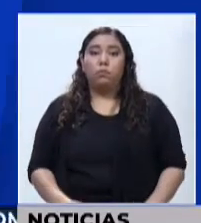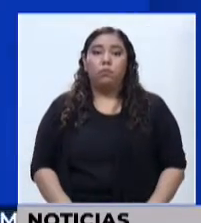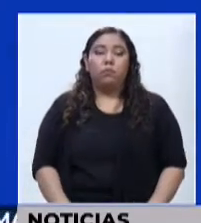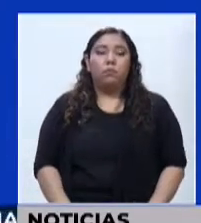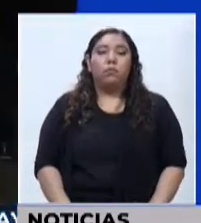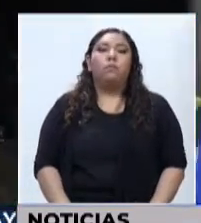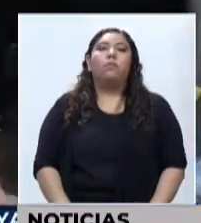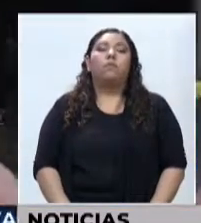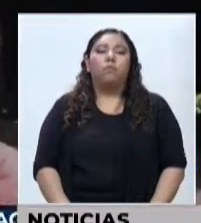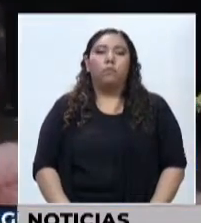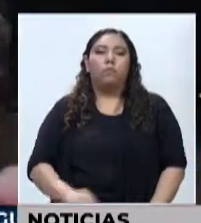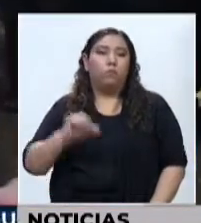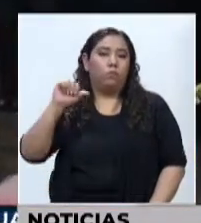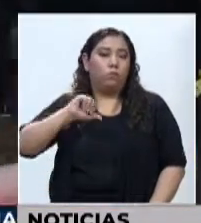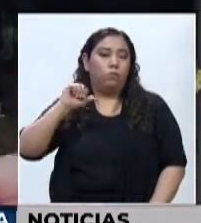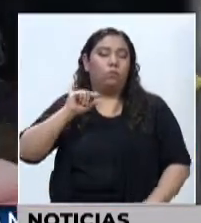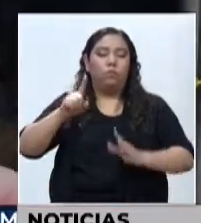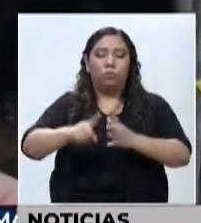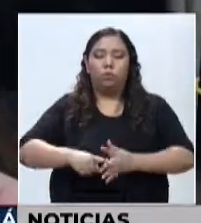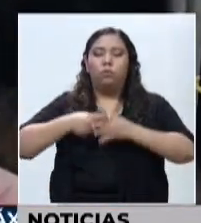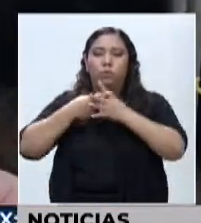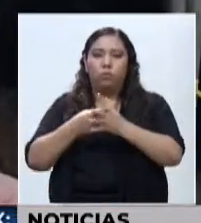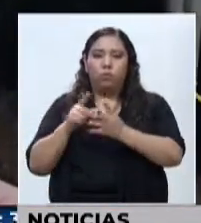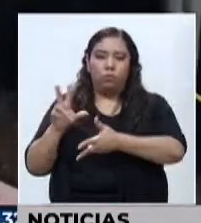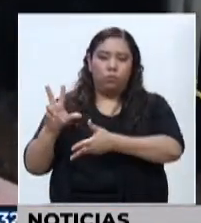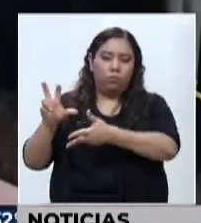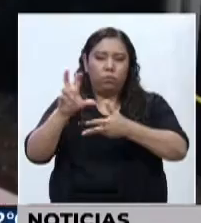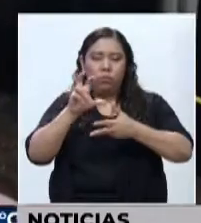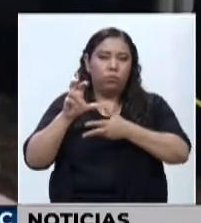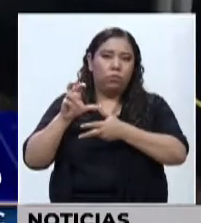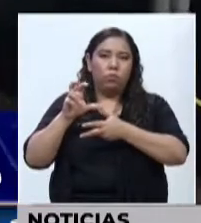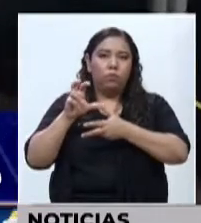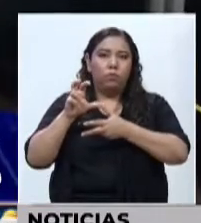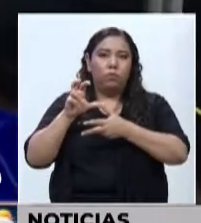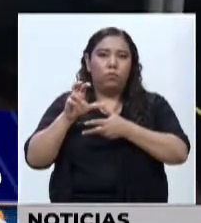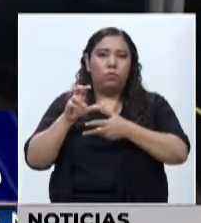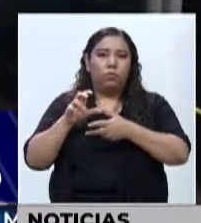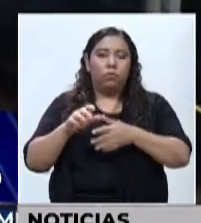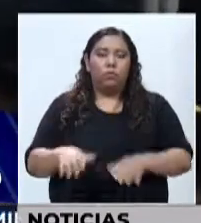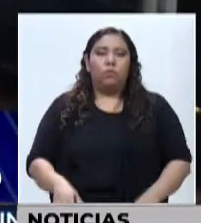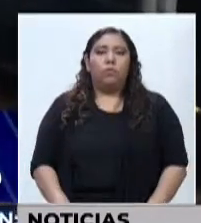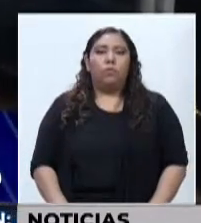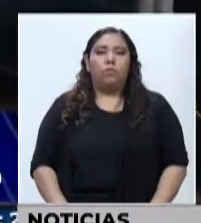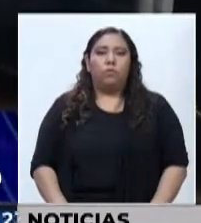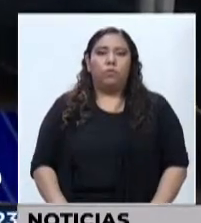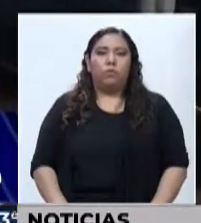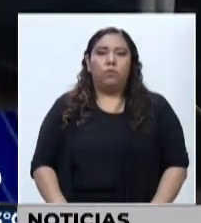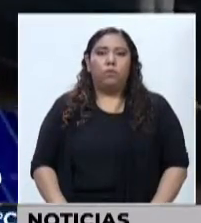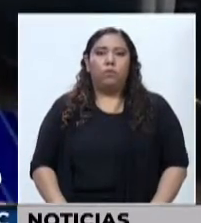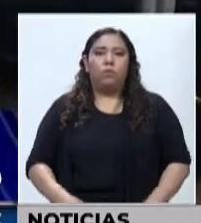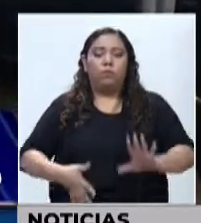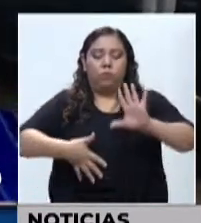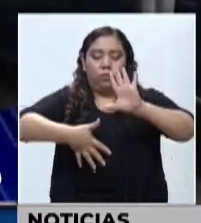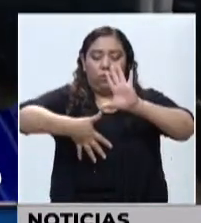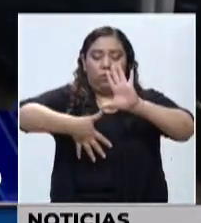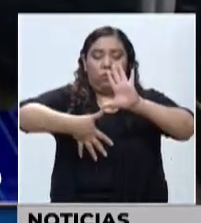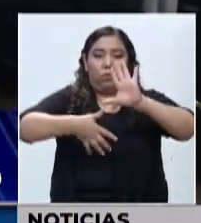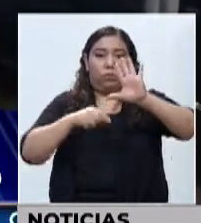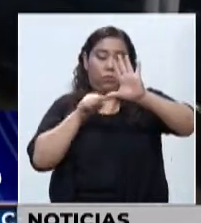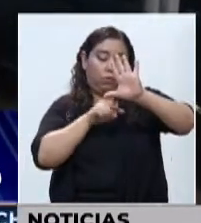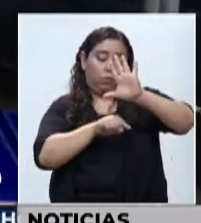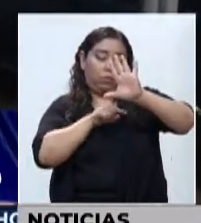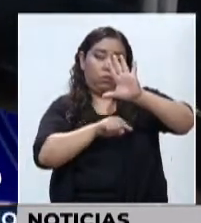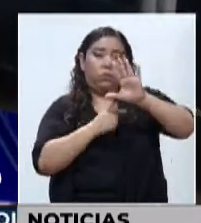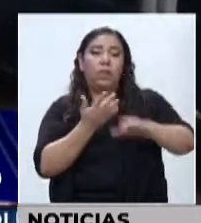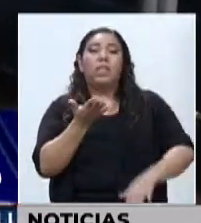Hoy arranca la temporada ciclónica en el Océano Atlántico, ya había arrancado en lo que es el Océano Pacífico el 15 de